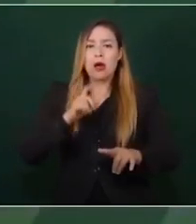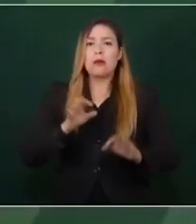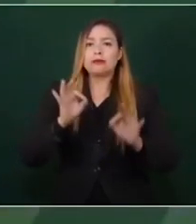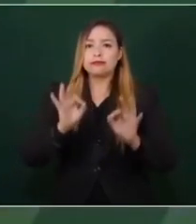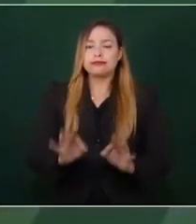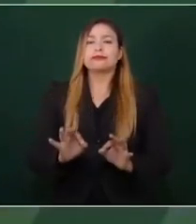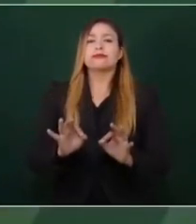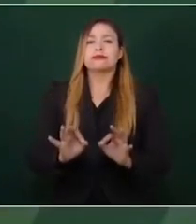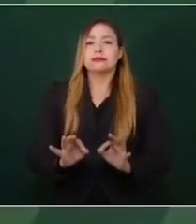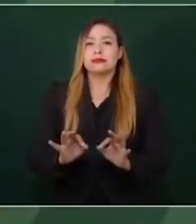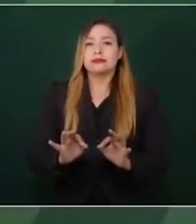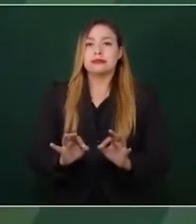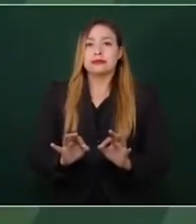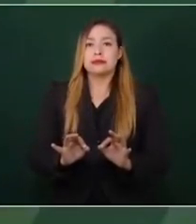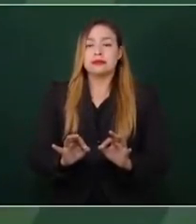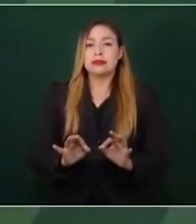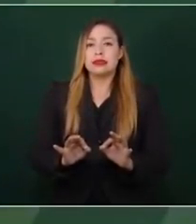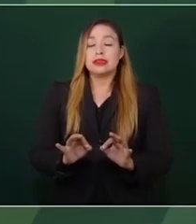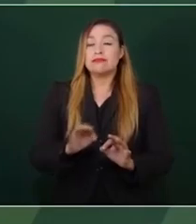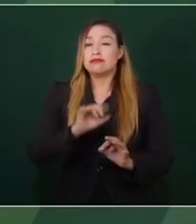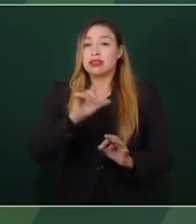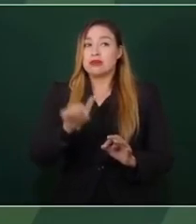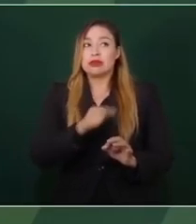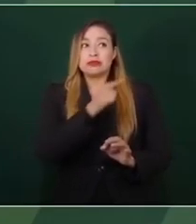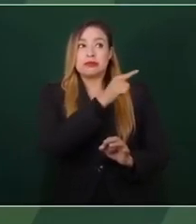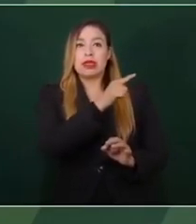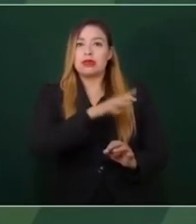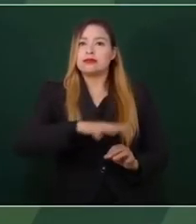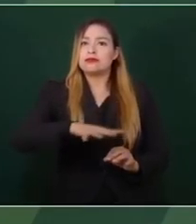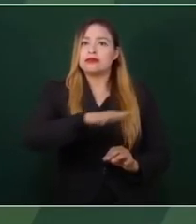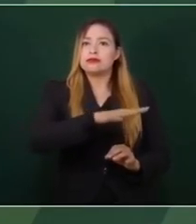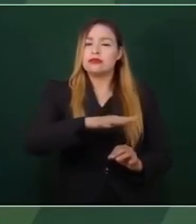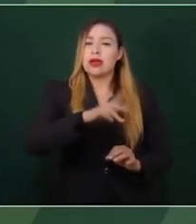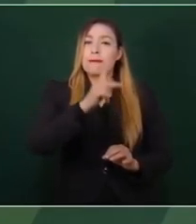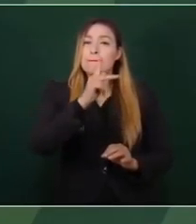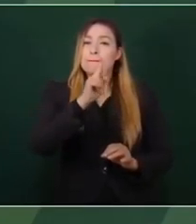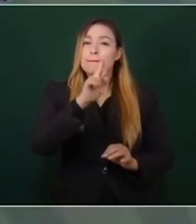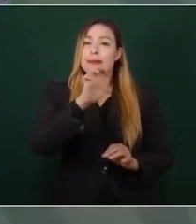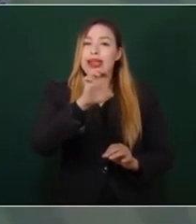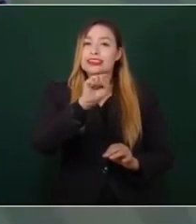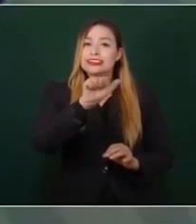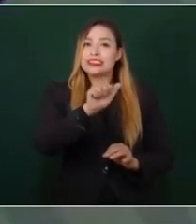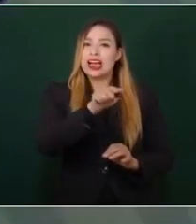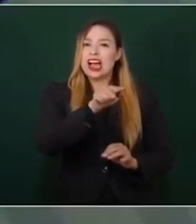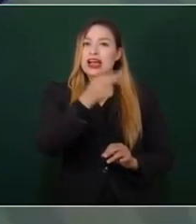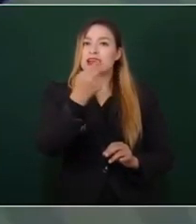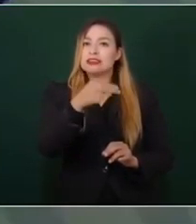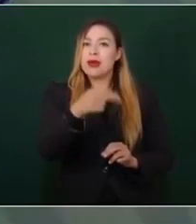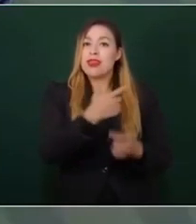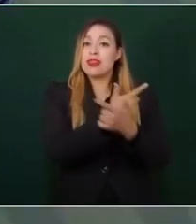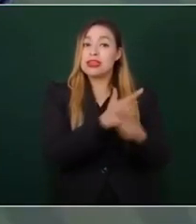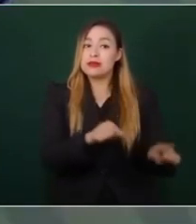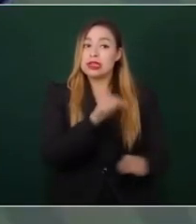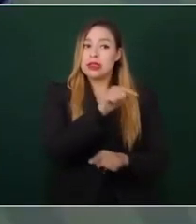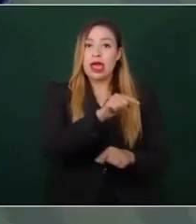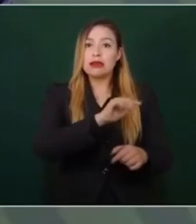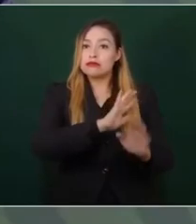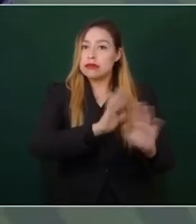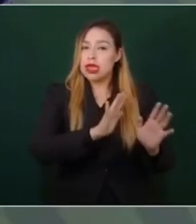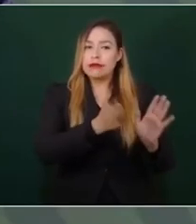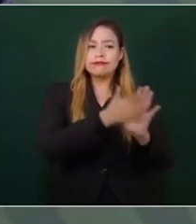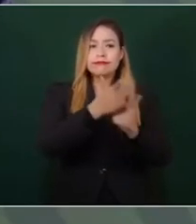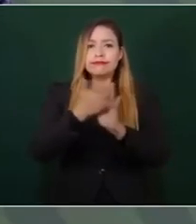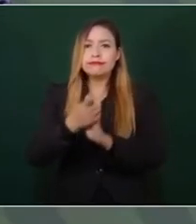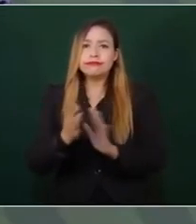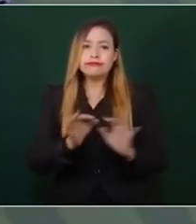vez que se termine la presa, libertad, y otras acciones que tiene contemplado el gobierno del